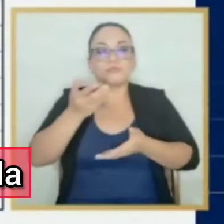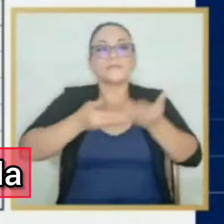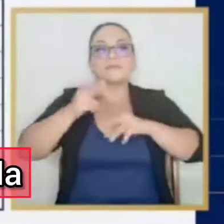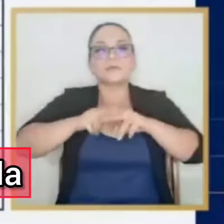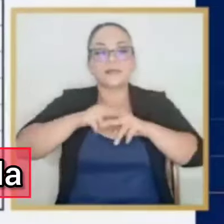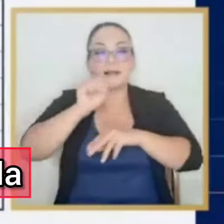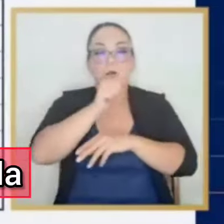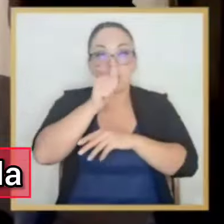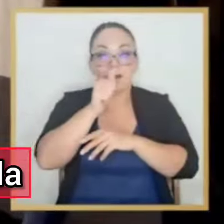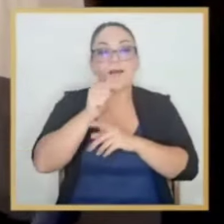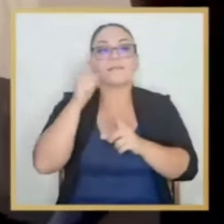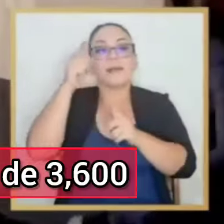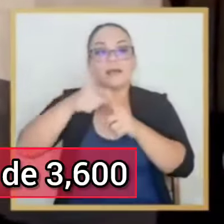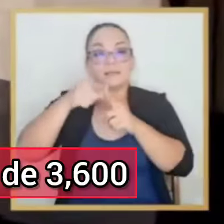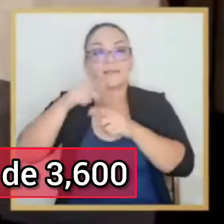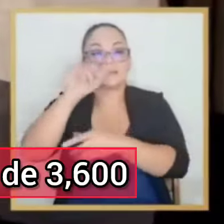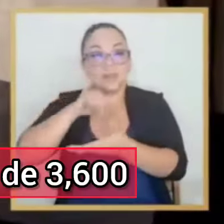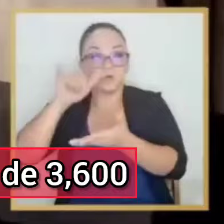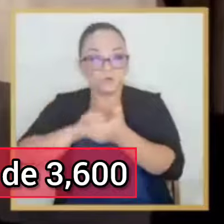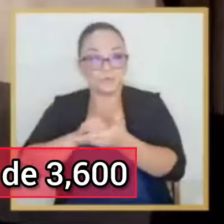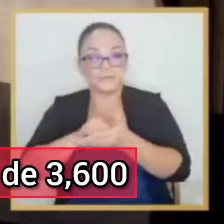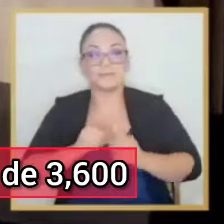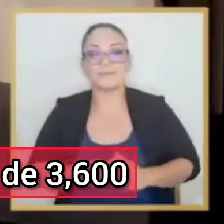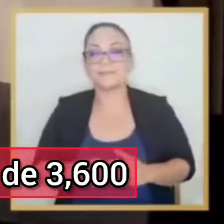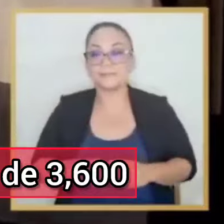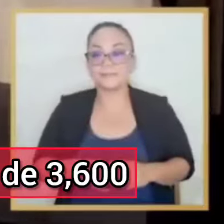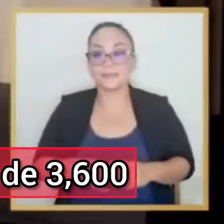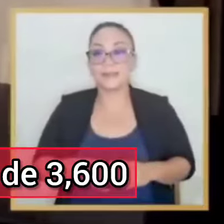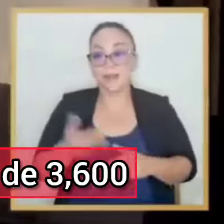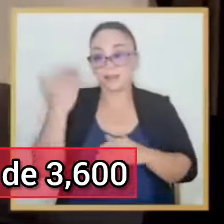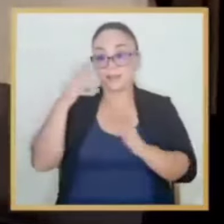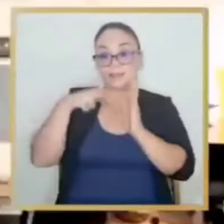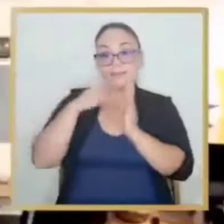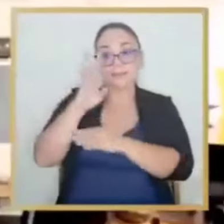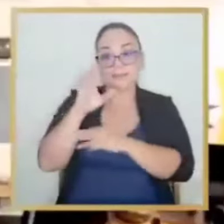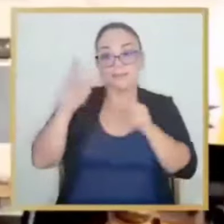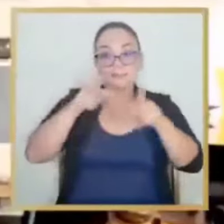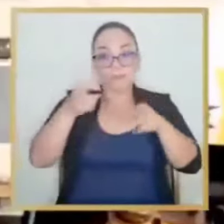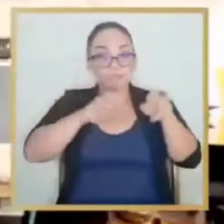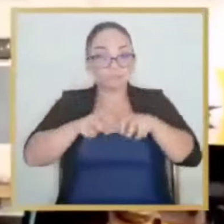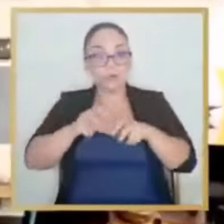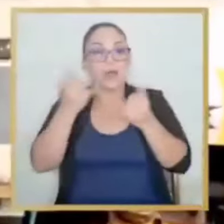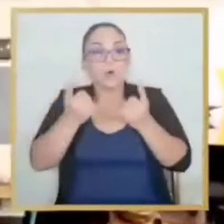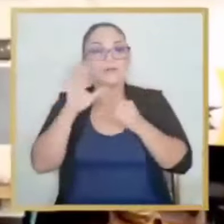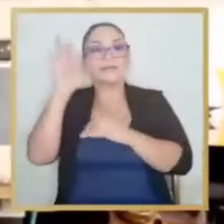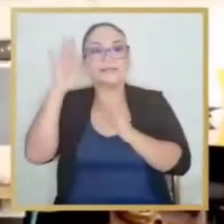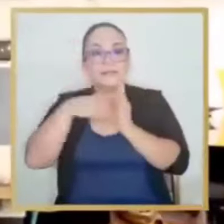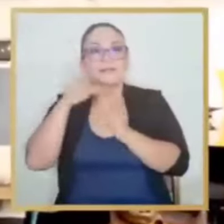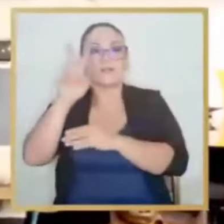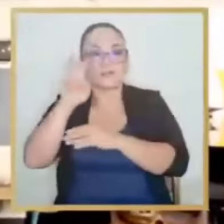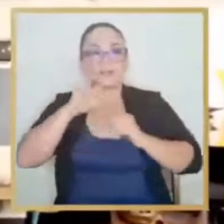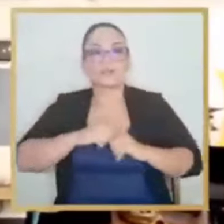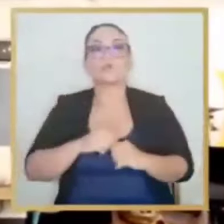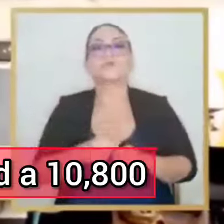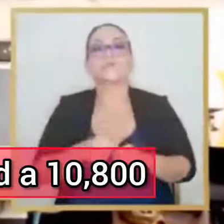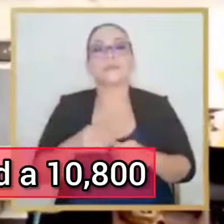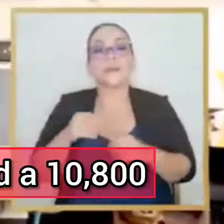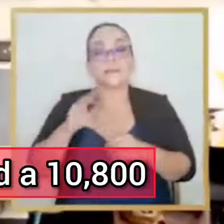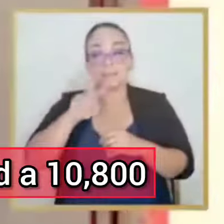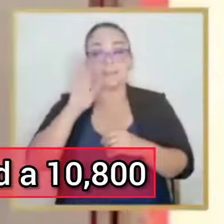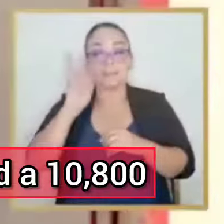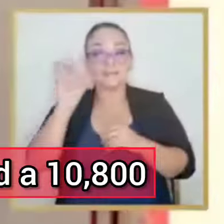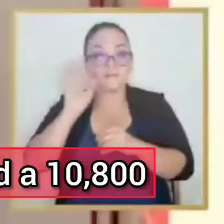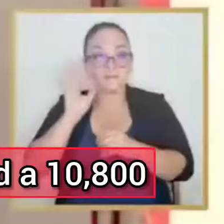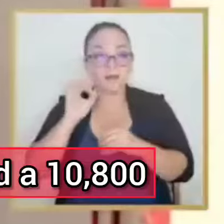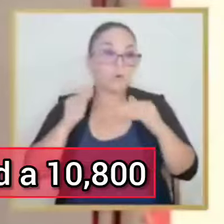en el servicio del tren de La Juela a la estación del Atlántico San José, pasando de 3.600 pasajeros a 7.200 y a partir del